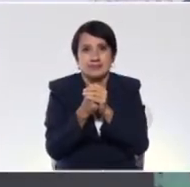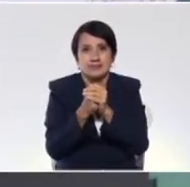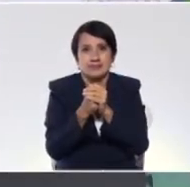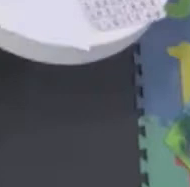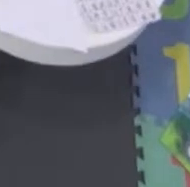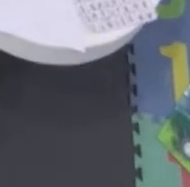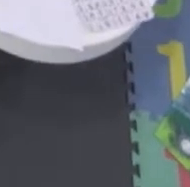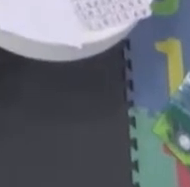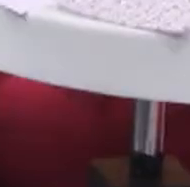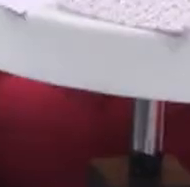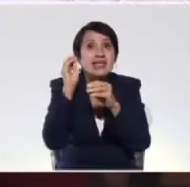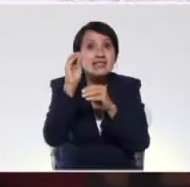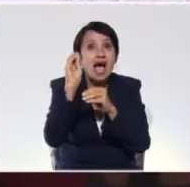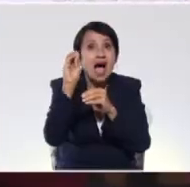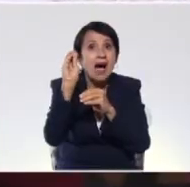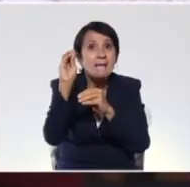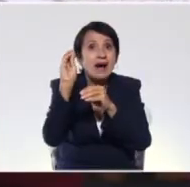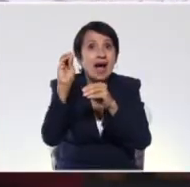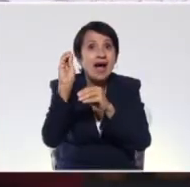Y llamas.